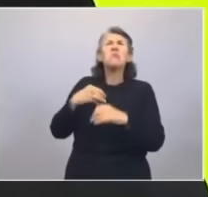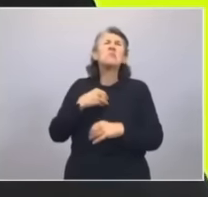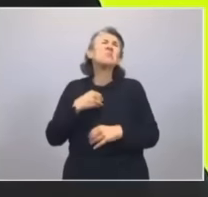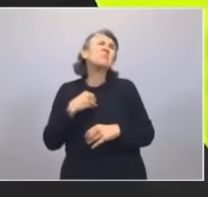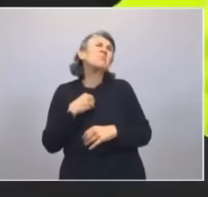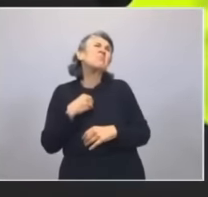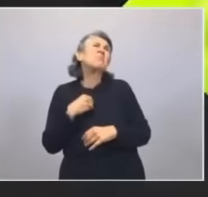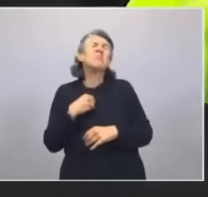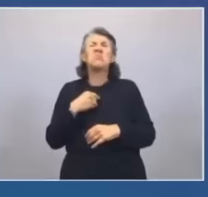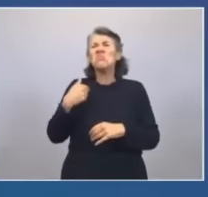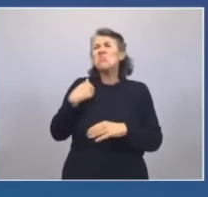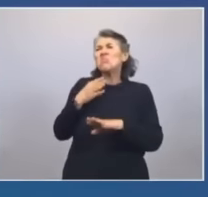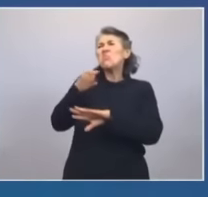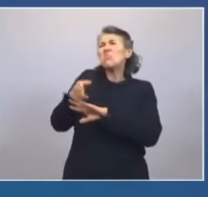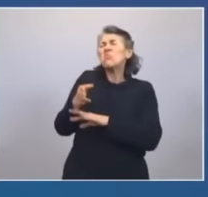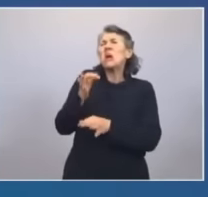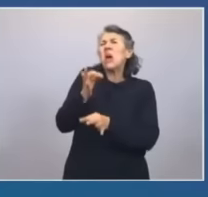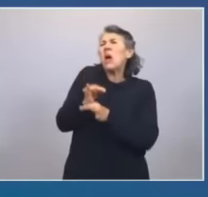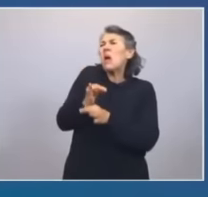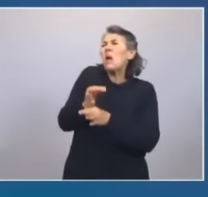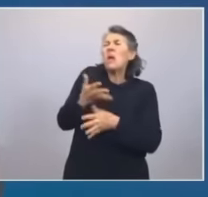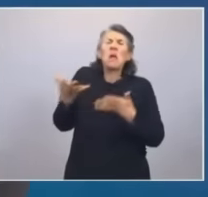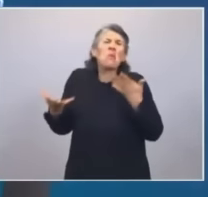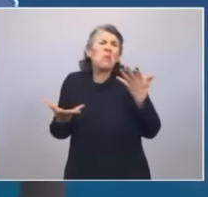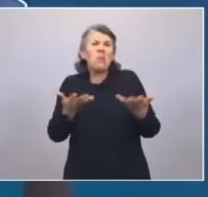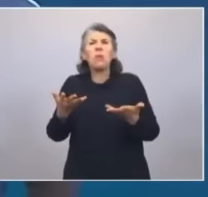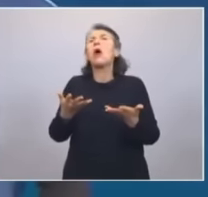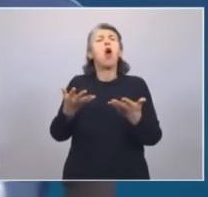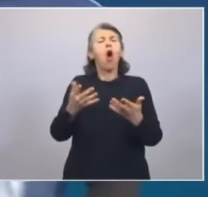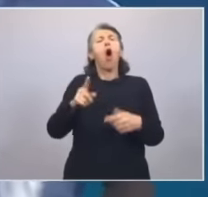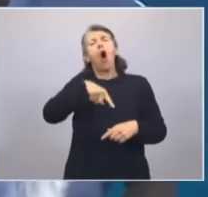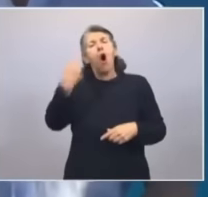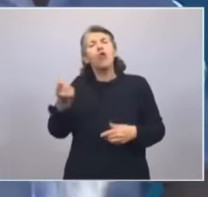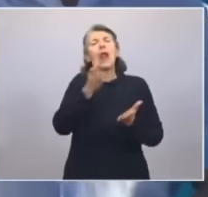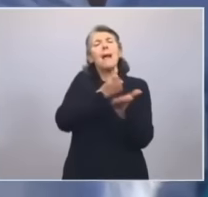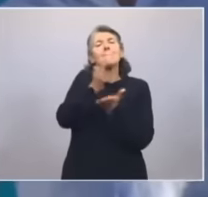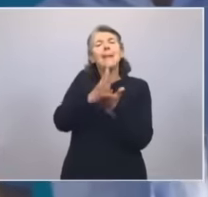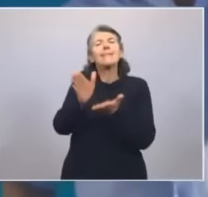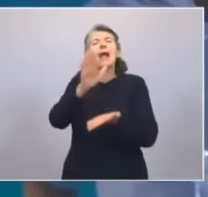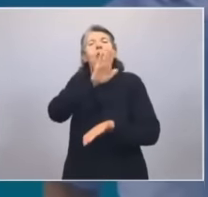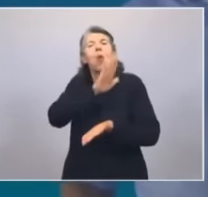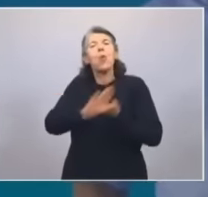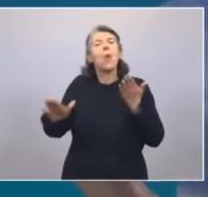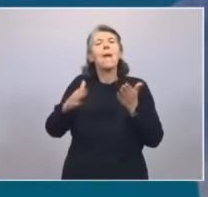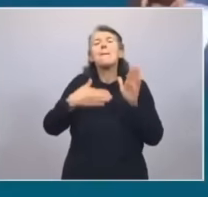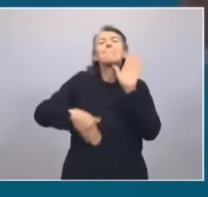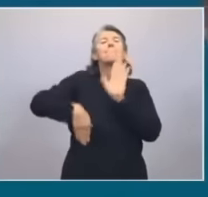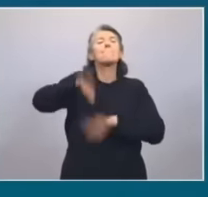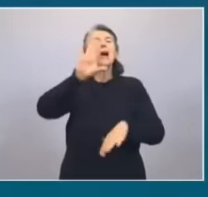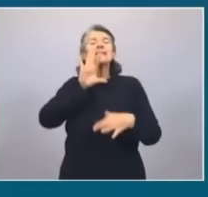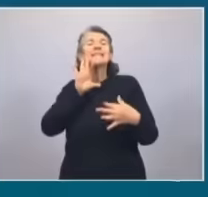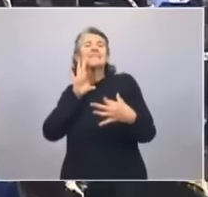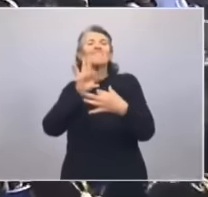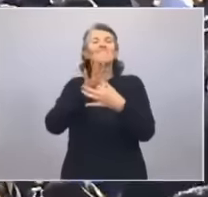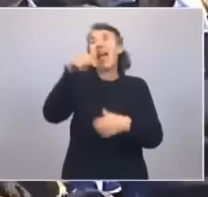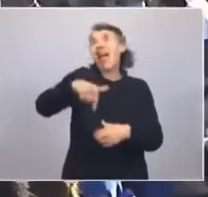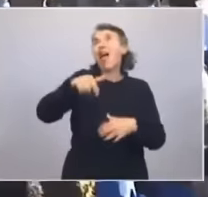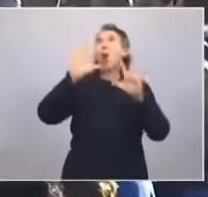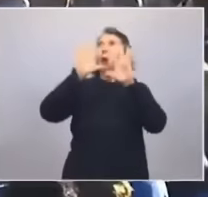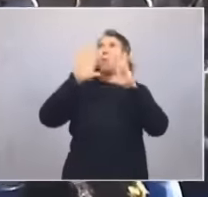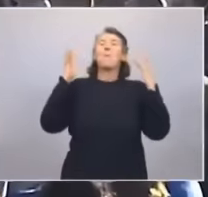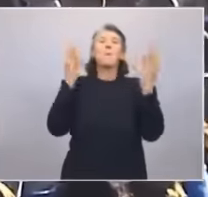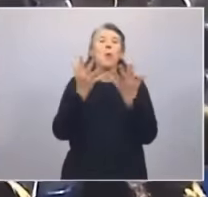colegio no los contiene en nuevas materias que tengan que ver con el nuevo mundo del